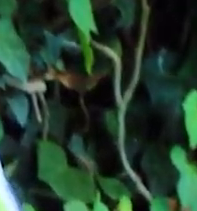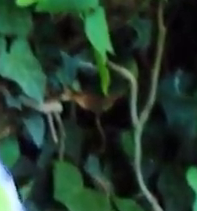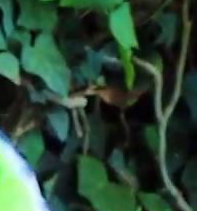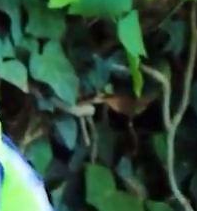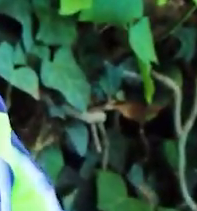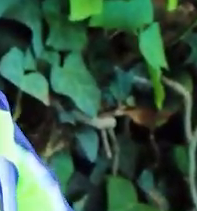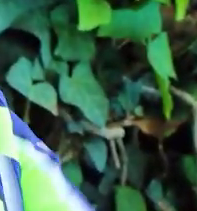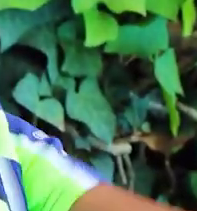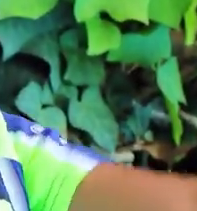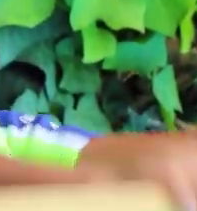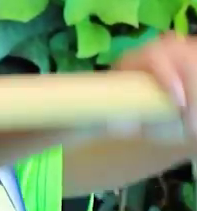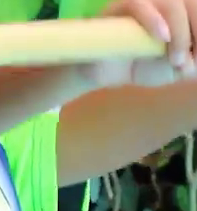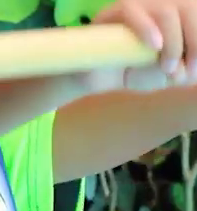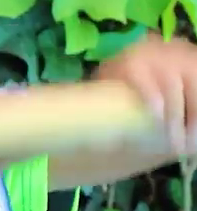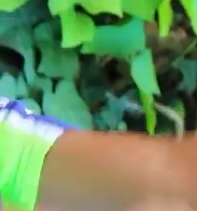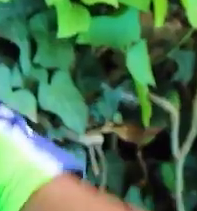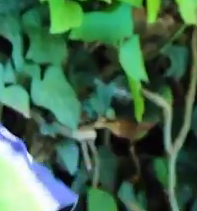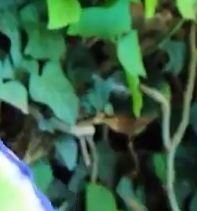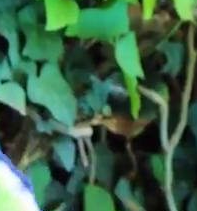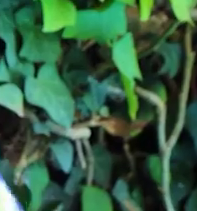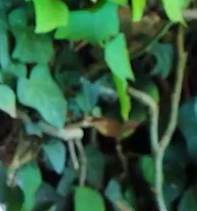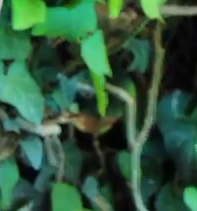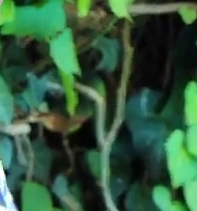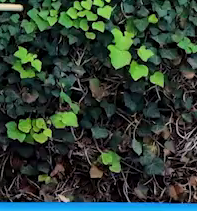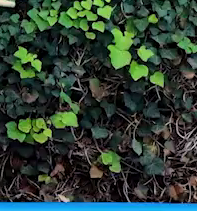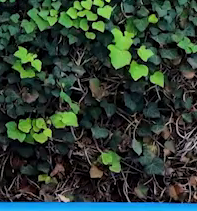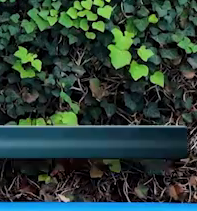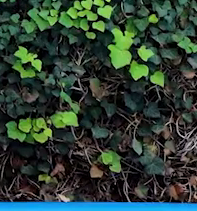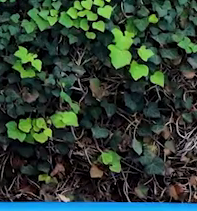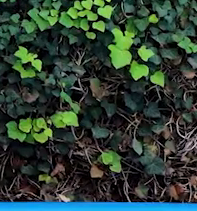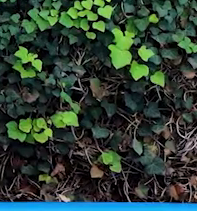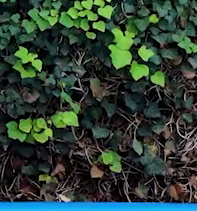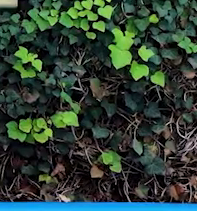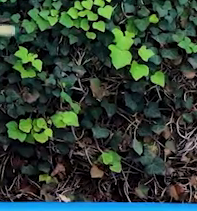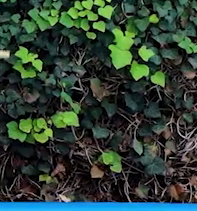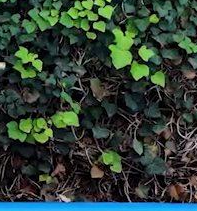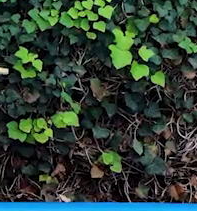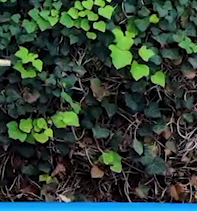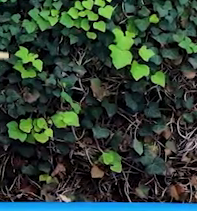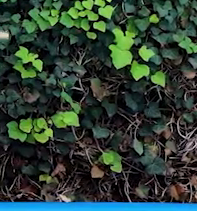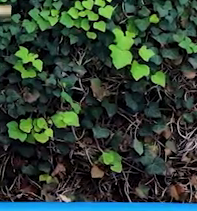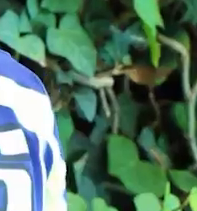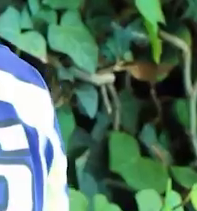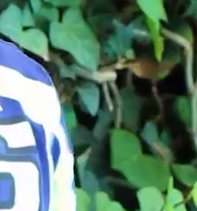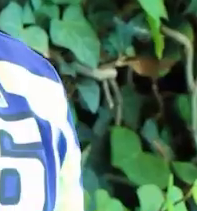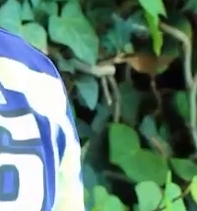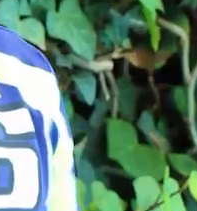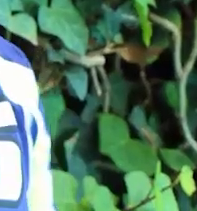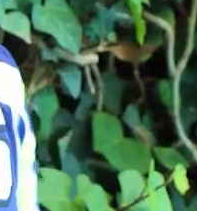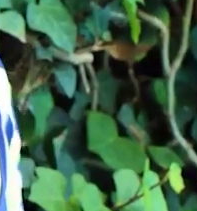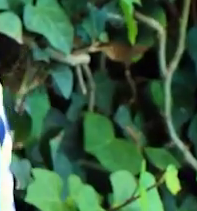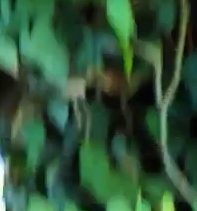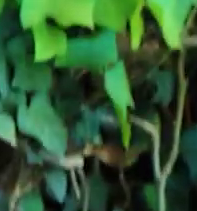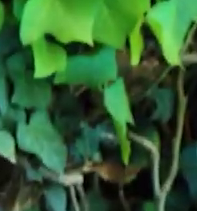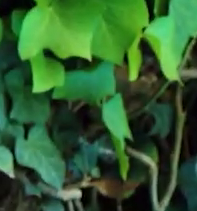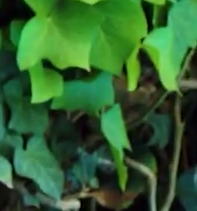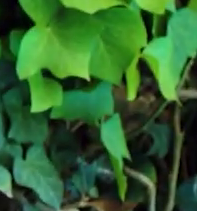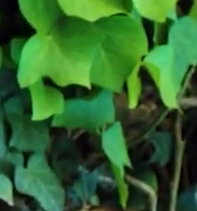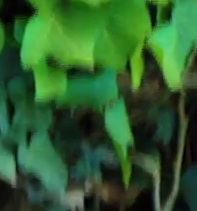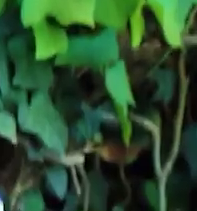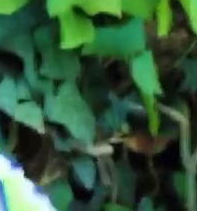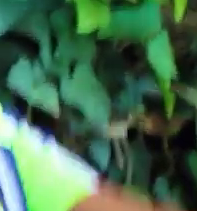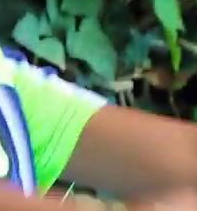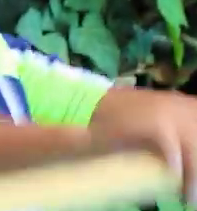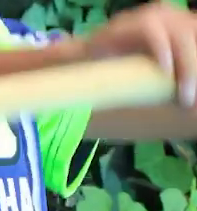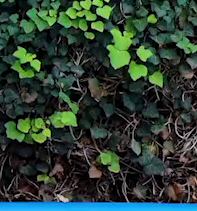Muy bien. Descansamos. Respiramos. Y hacemos la elevación.